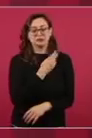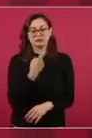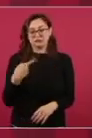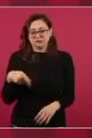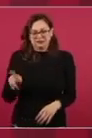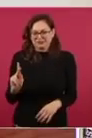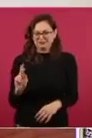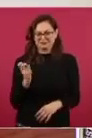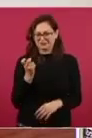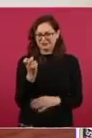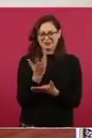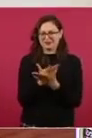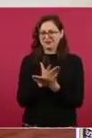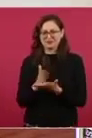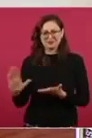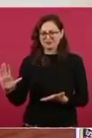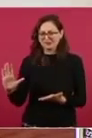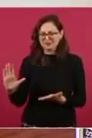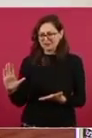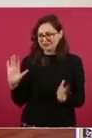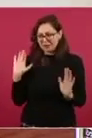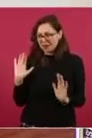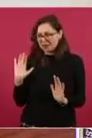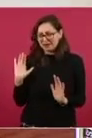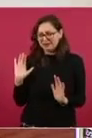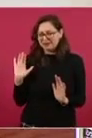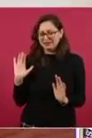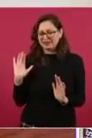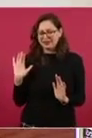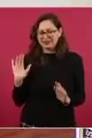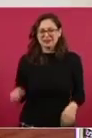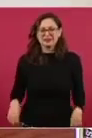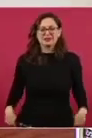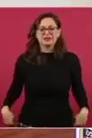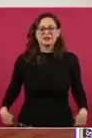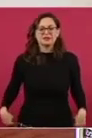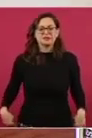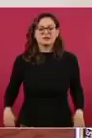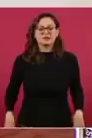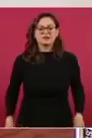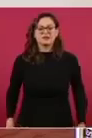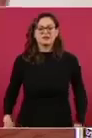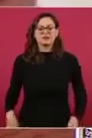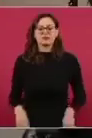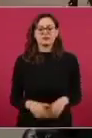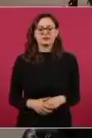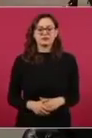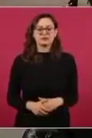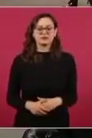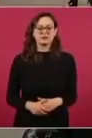eso no quiere decir que